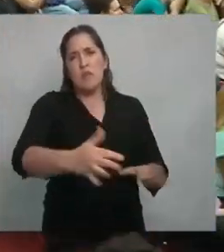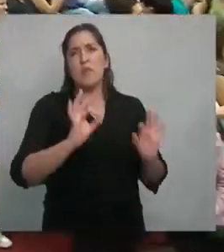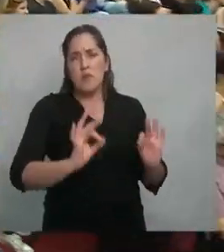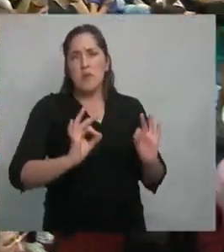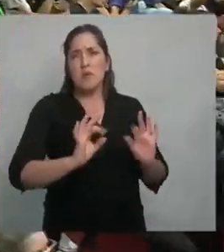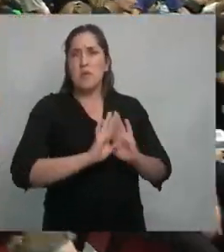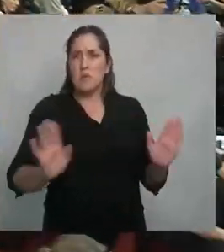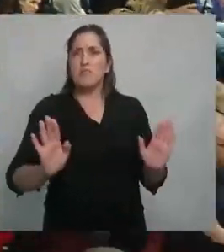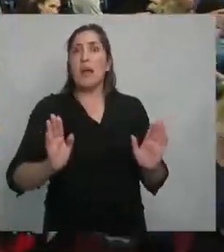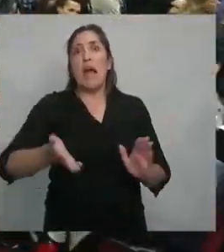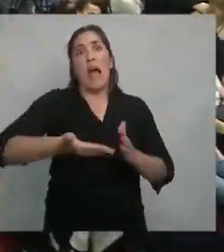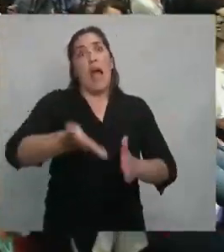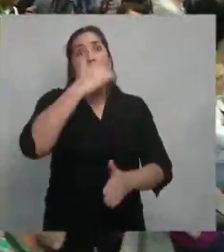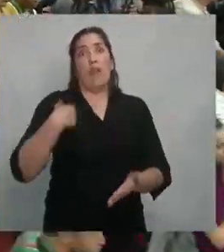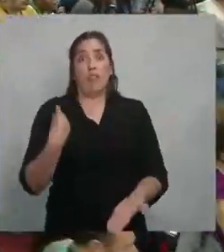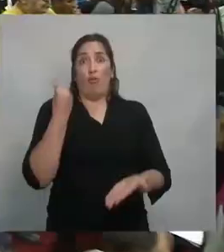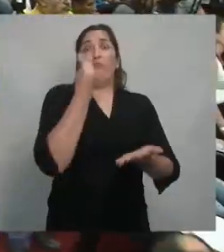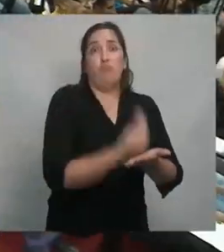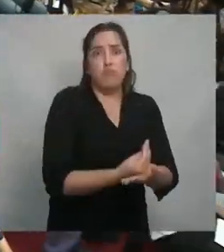y de haber recibido un país defaulteado,